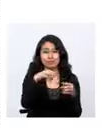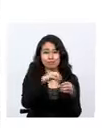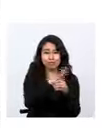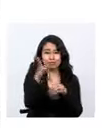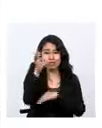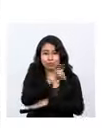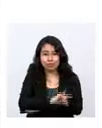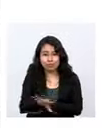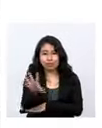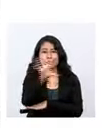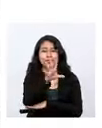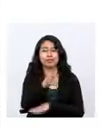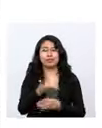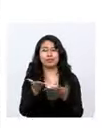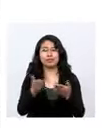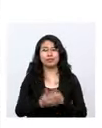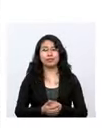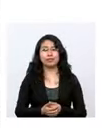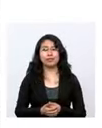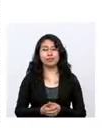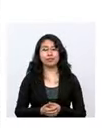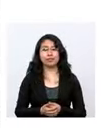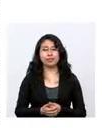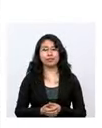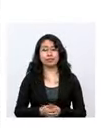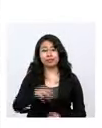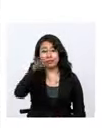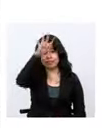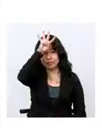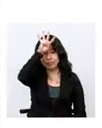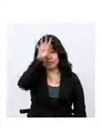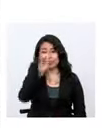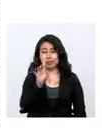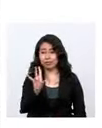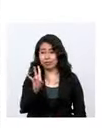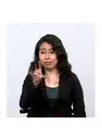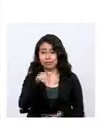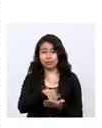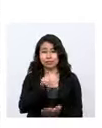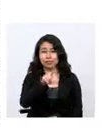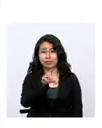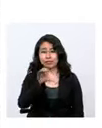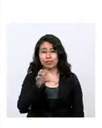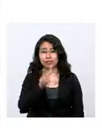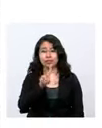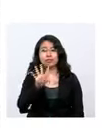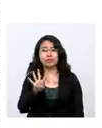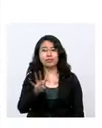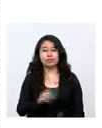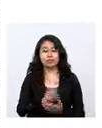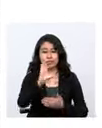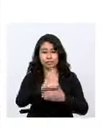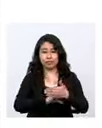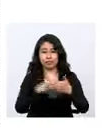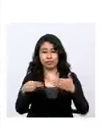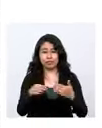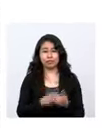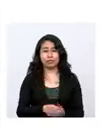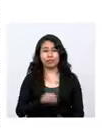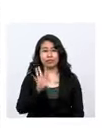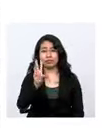distribuidos de la siguiente manera. Beni, 7.124. Chiquisaca,